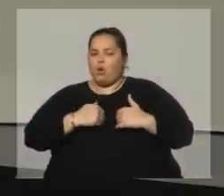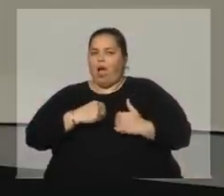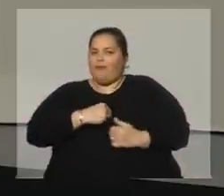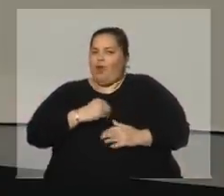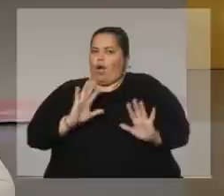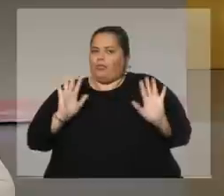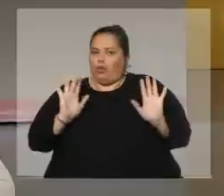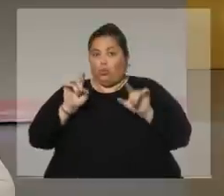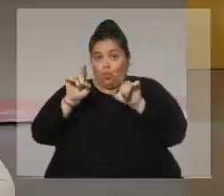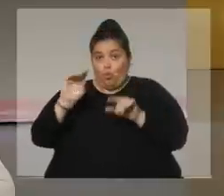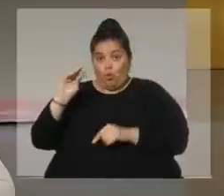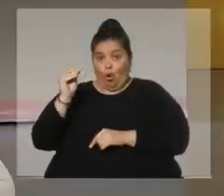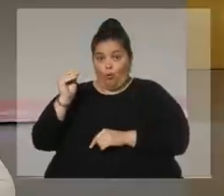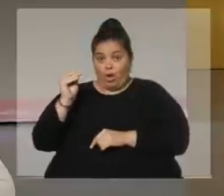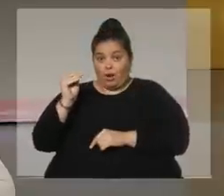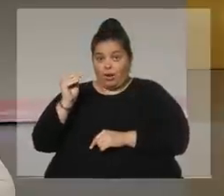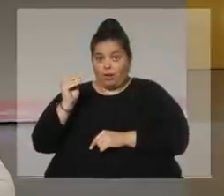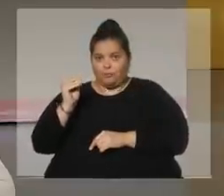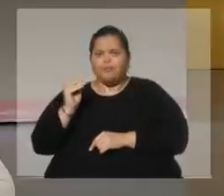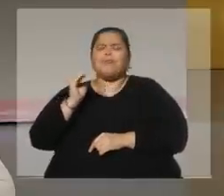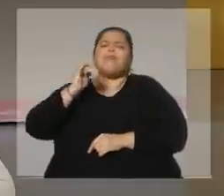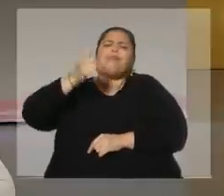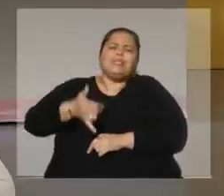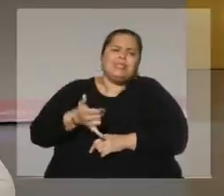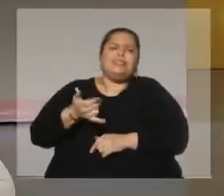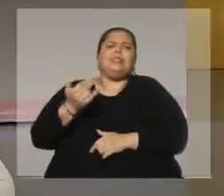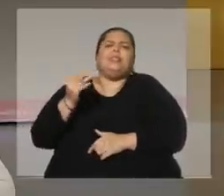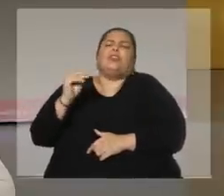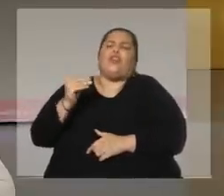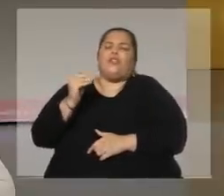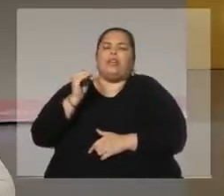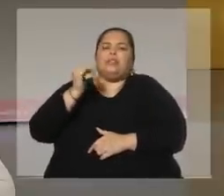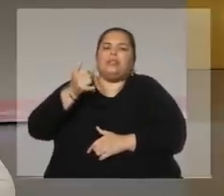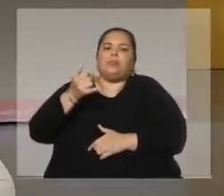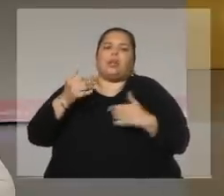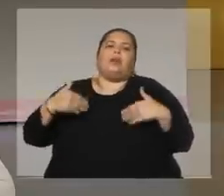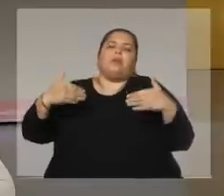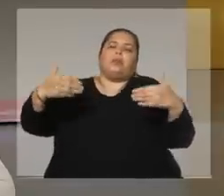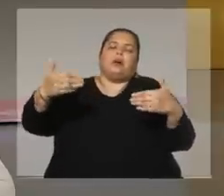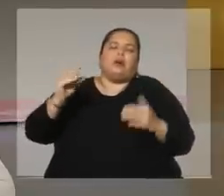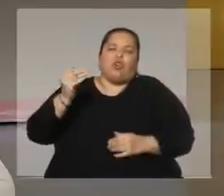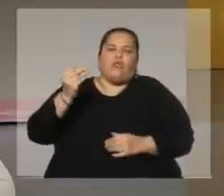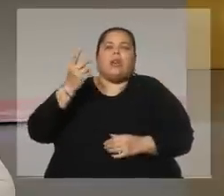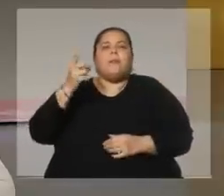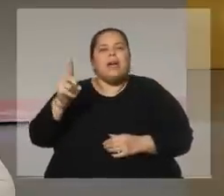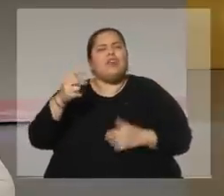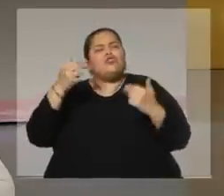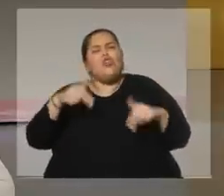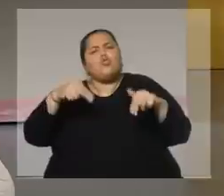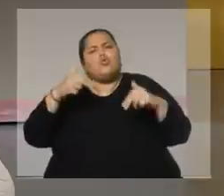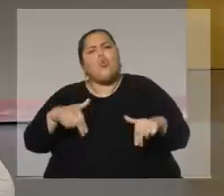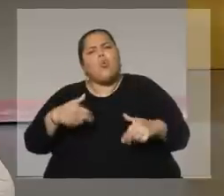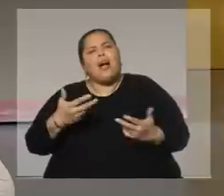sos joven? Bueno, sí, hoy en día con la cuestión de que se ha extendido, soy joven. Pero nunca tuve